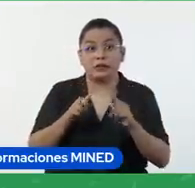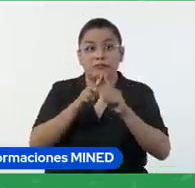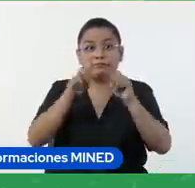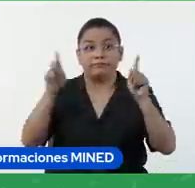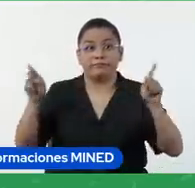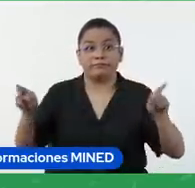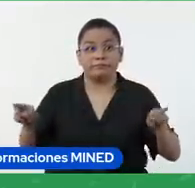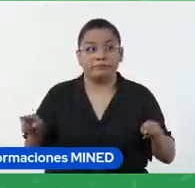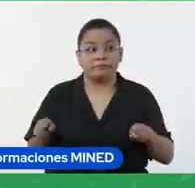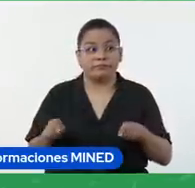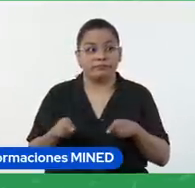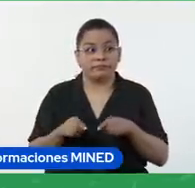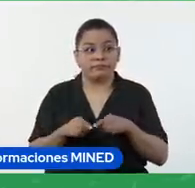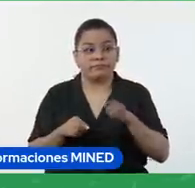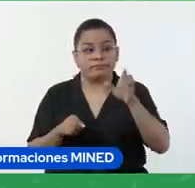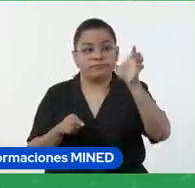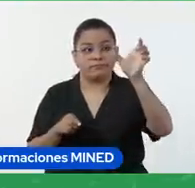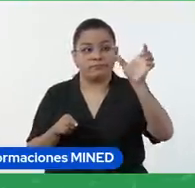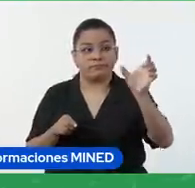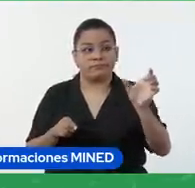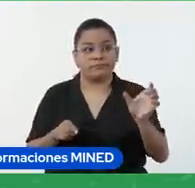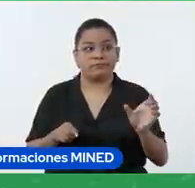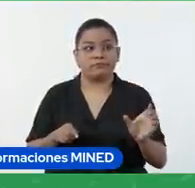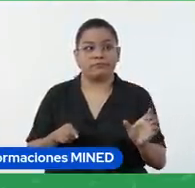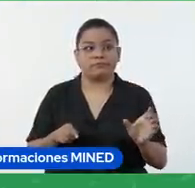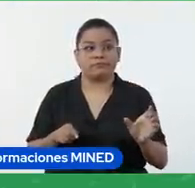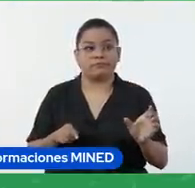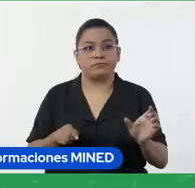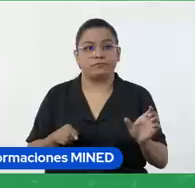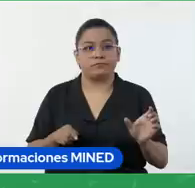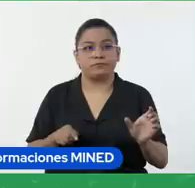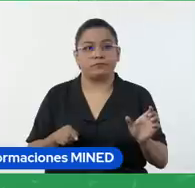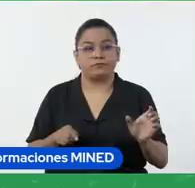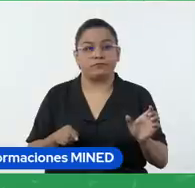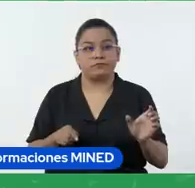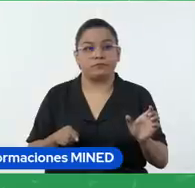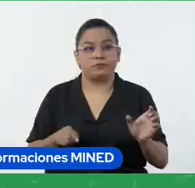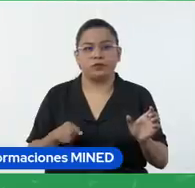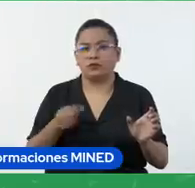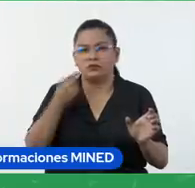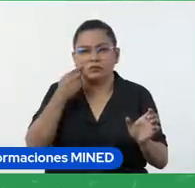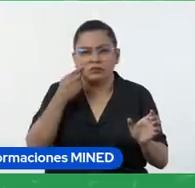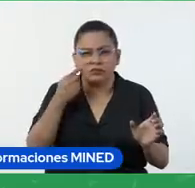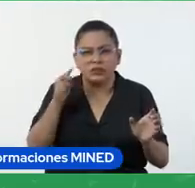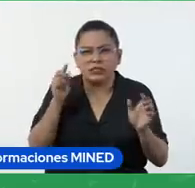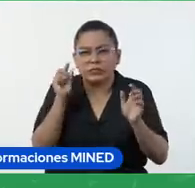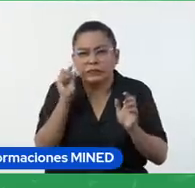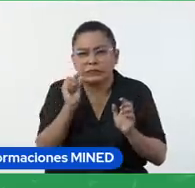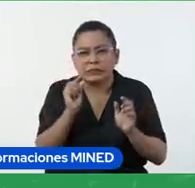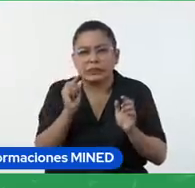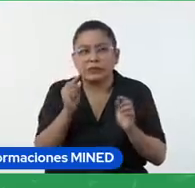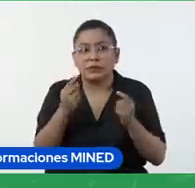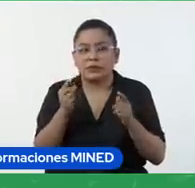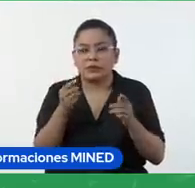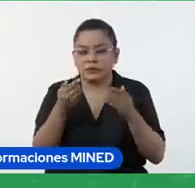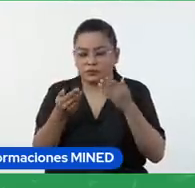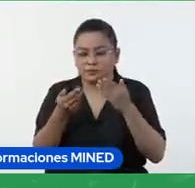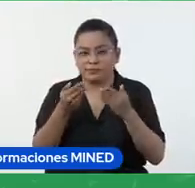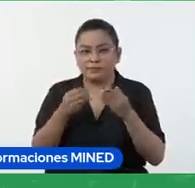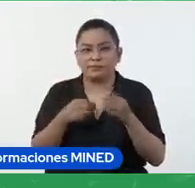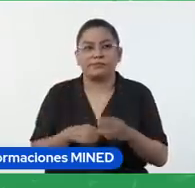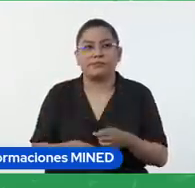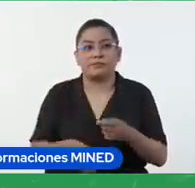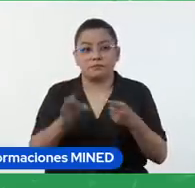parte derecha. La primera opción, ya esto no creo que se alcanza a ver porque está muy pequeñito, pero yo les voy a indicar lo que dice.